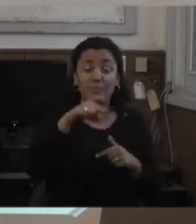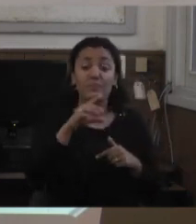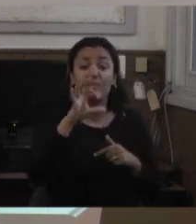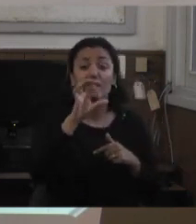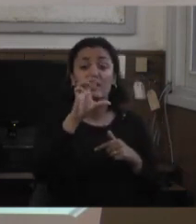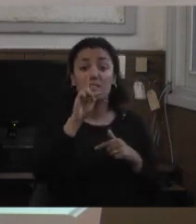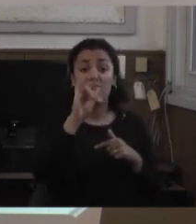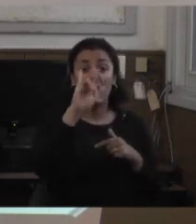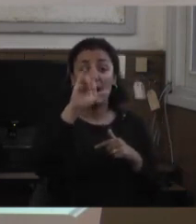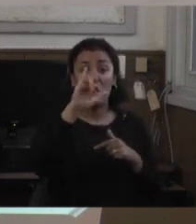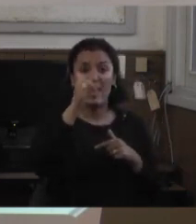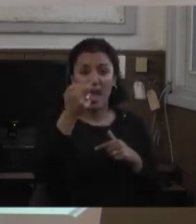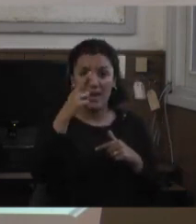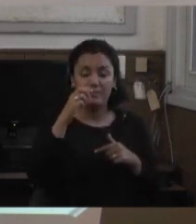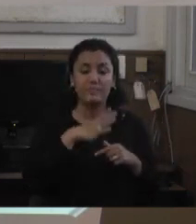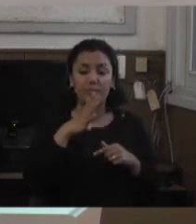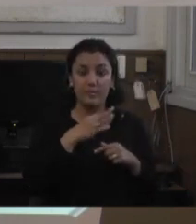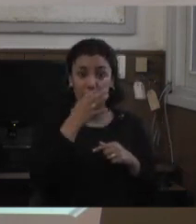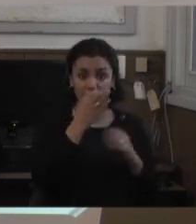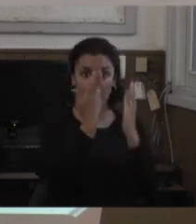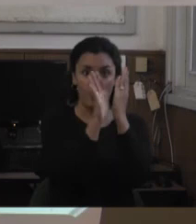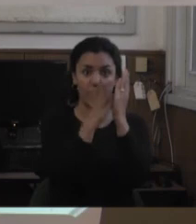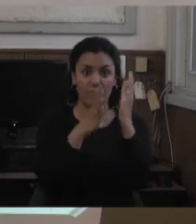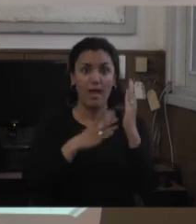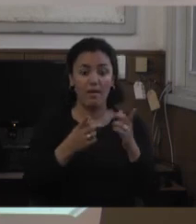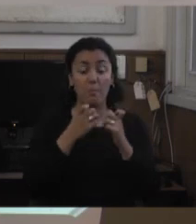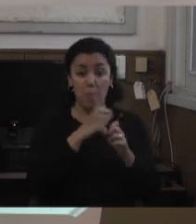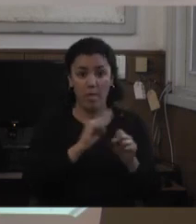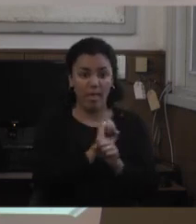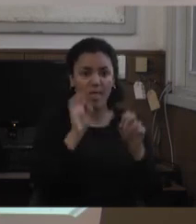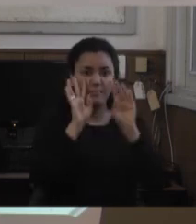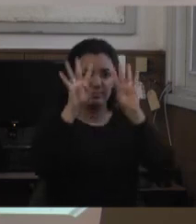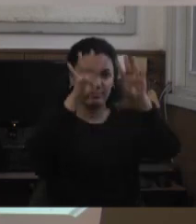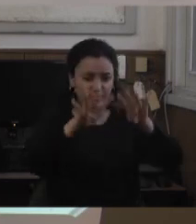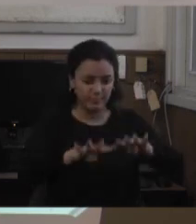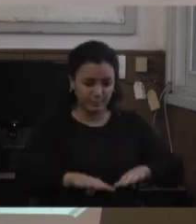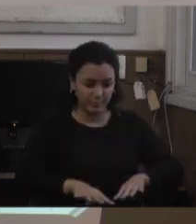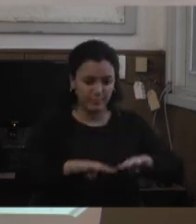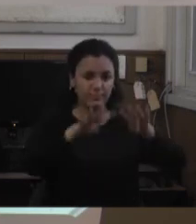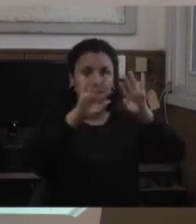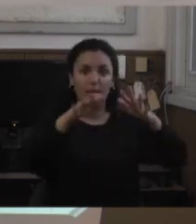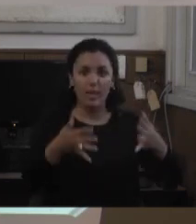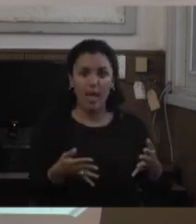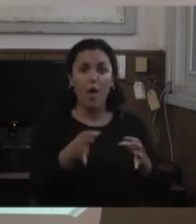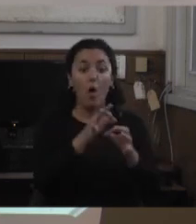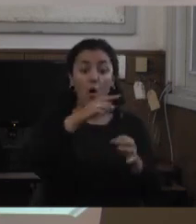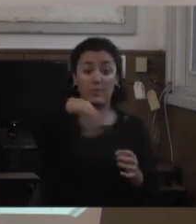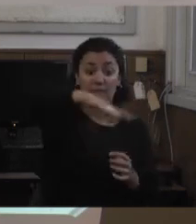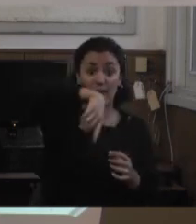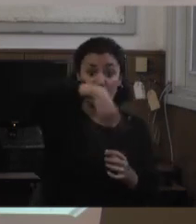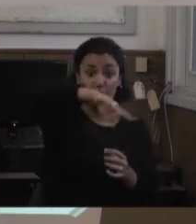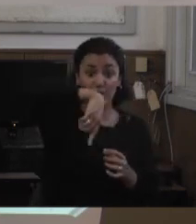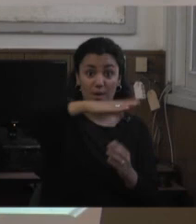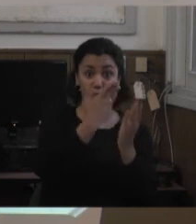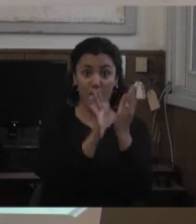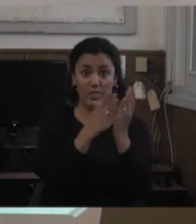pueden tener escáner que te revisan antes de entrar puertas giratorias que así como entras te hace salir o una puerta abierta que